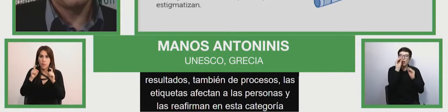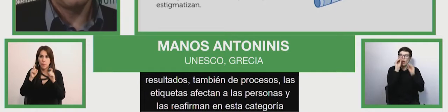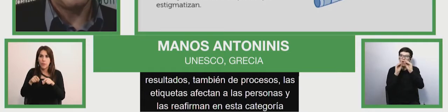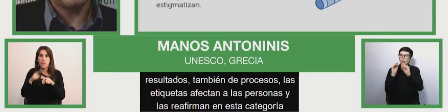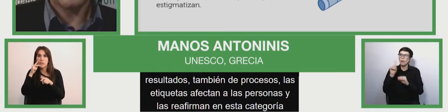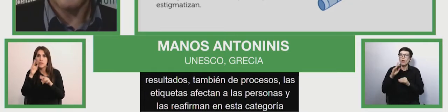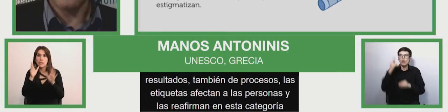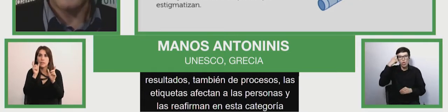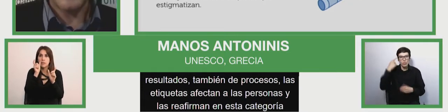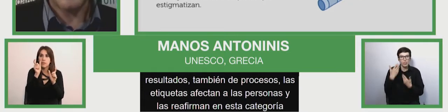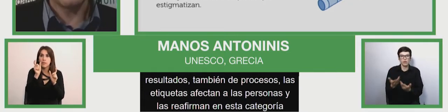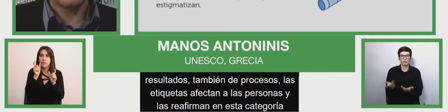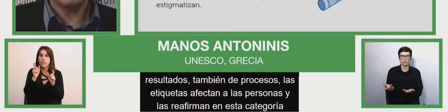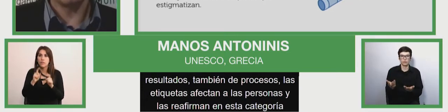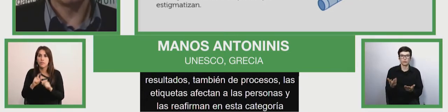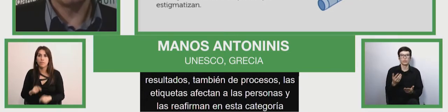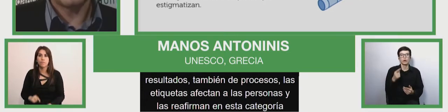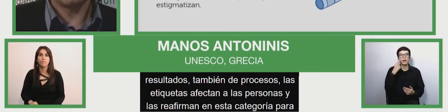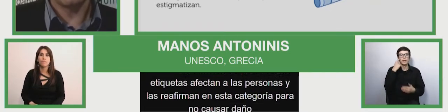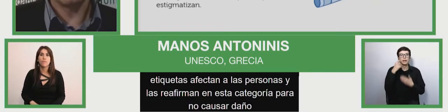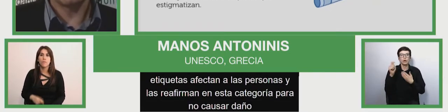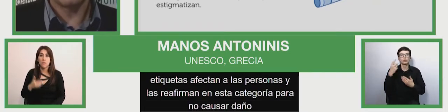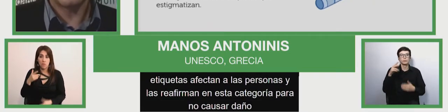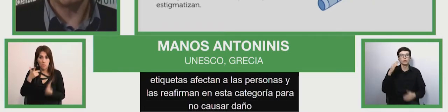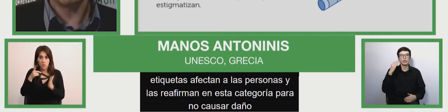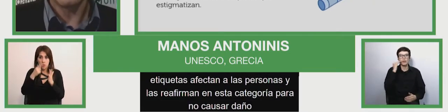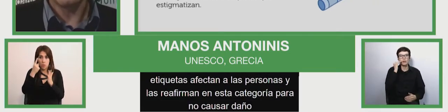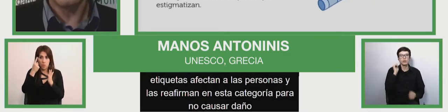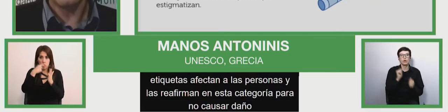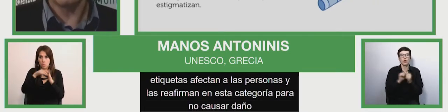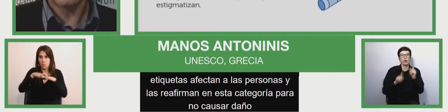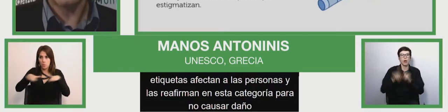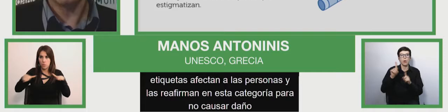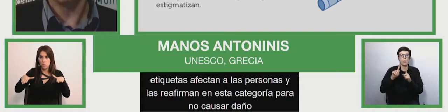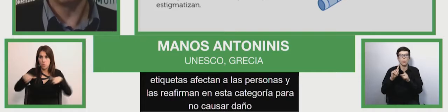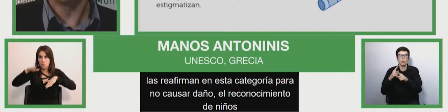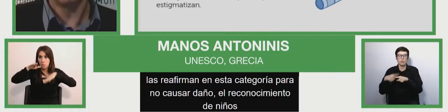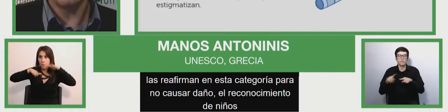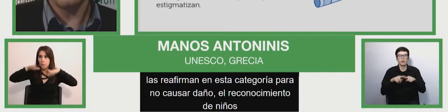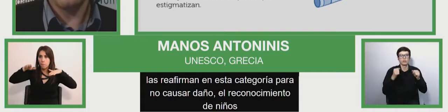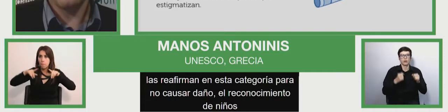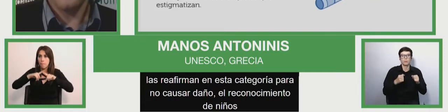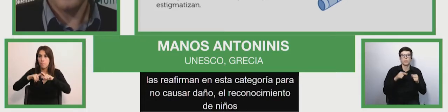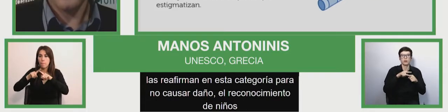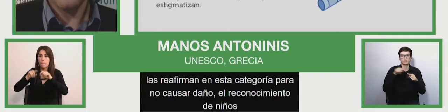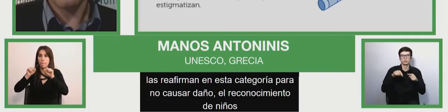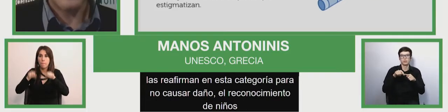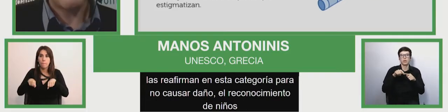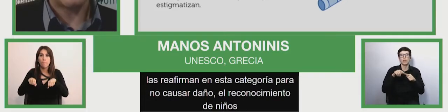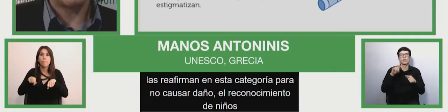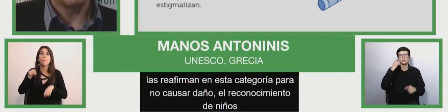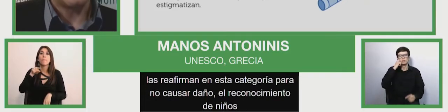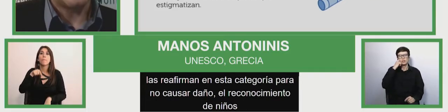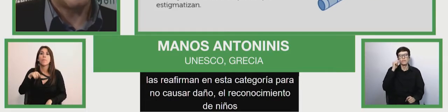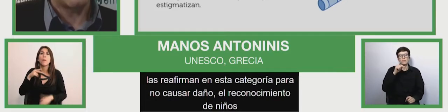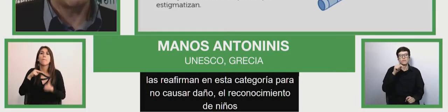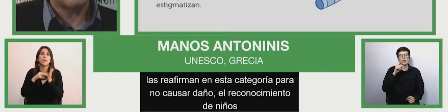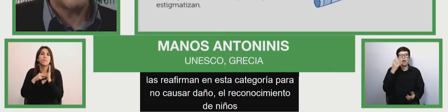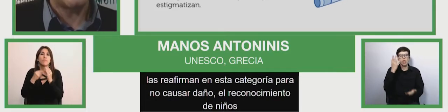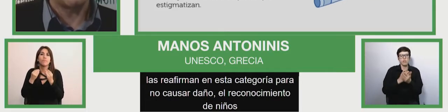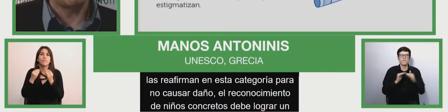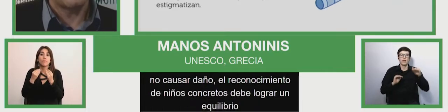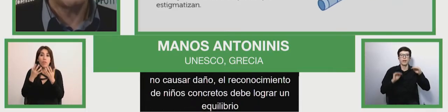El reconocimiento de niños con trastornos concretos debe lograr un equilibrio. Por una parte, el